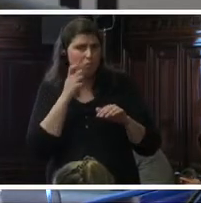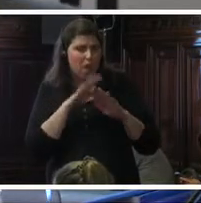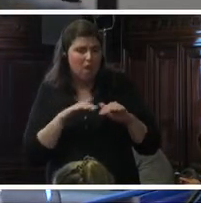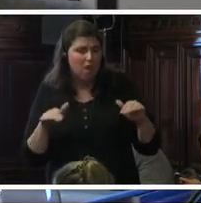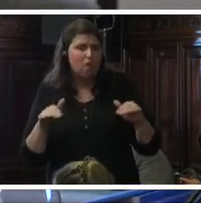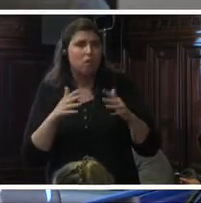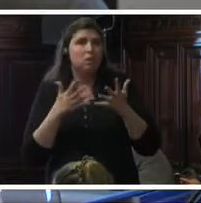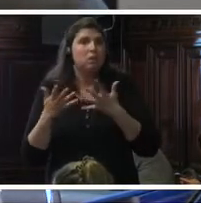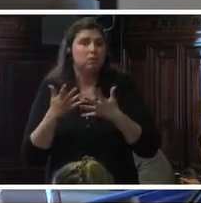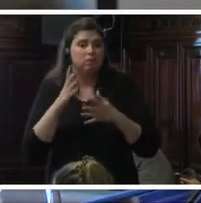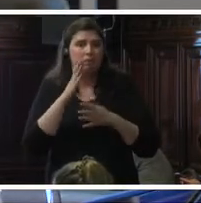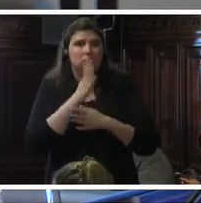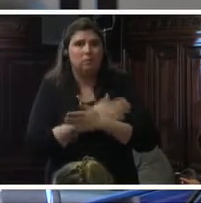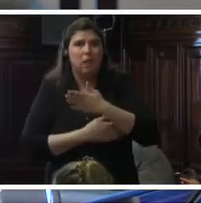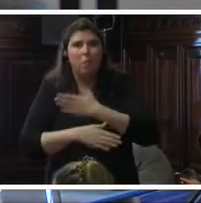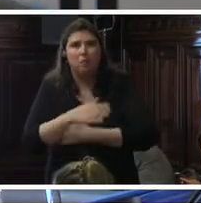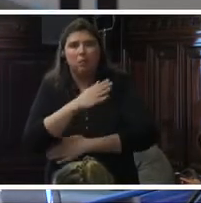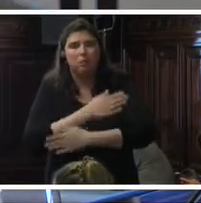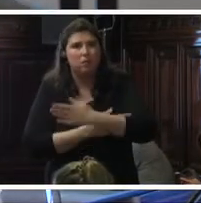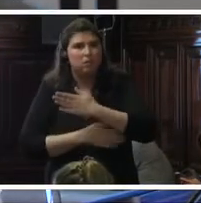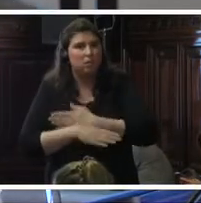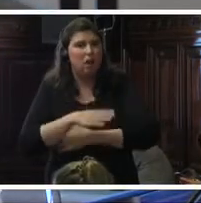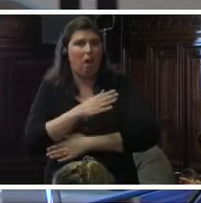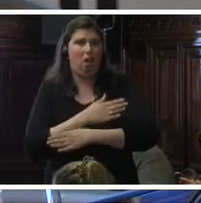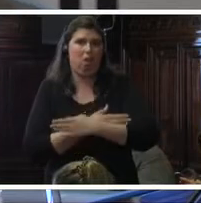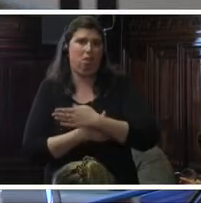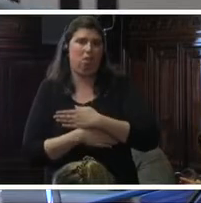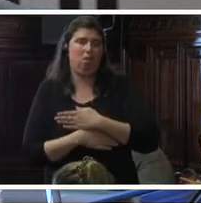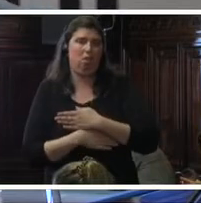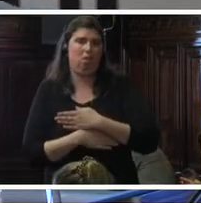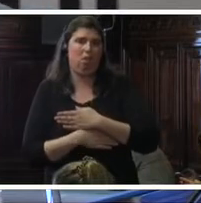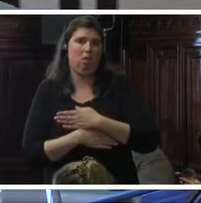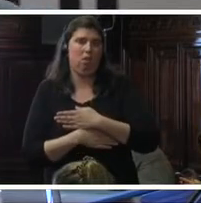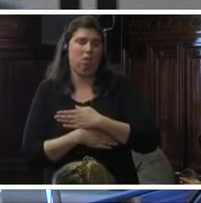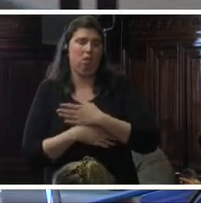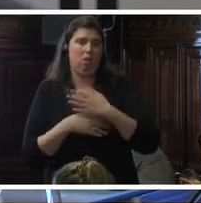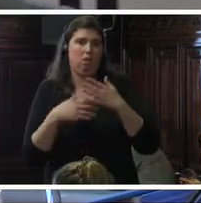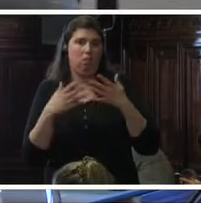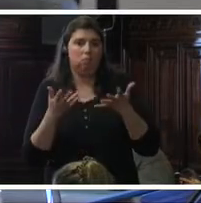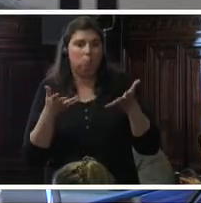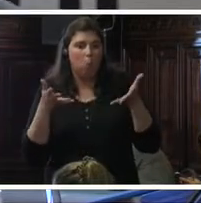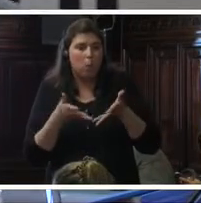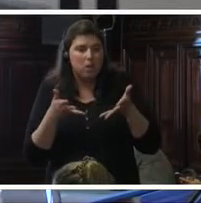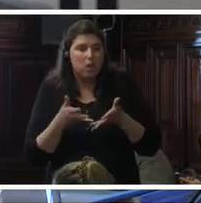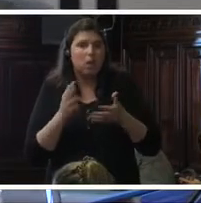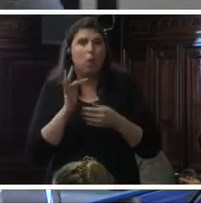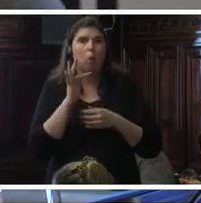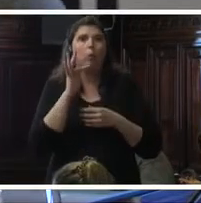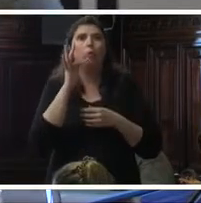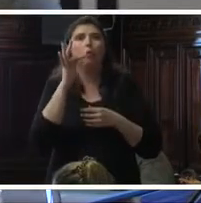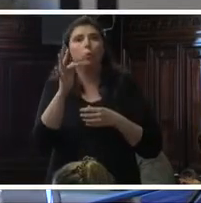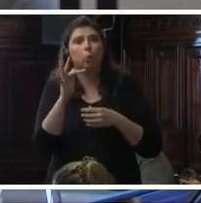de discapacidad con un presente y un futuro absolutamente